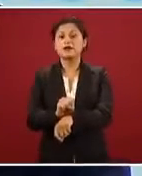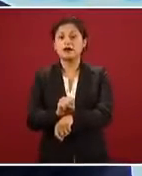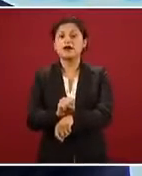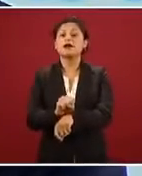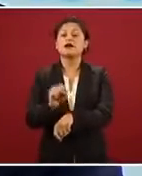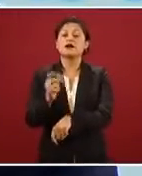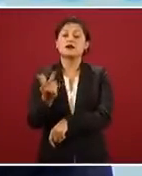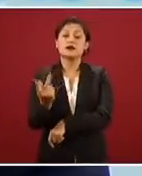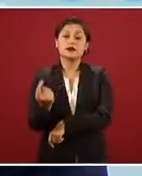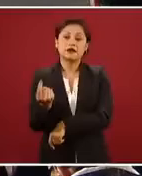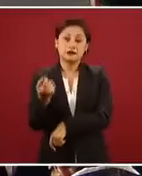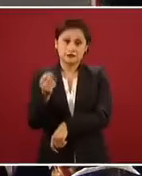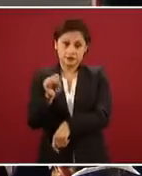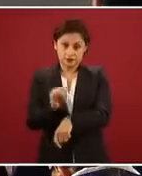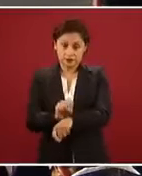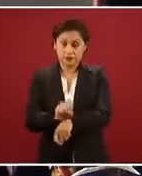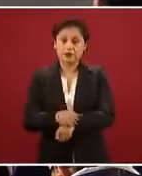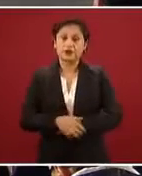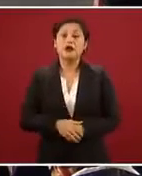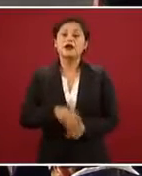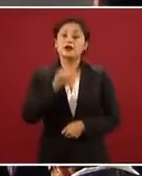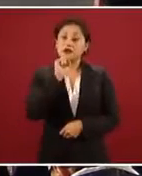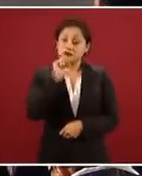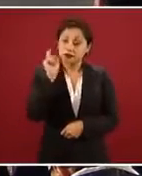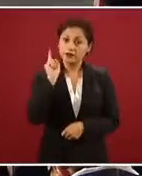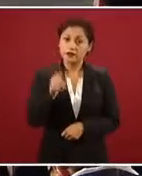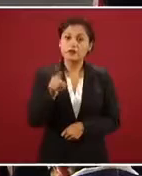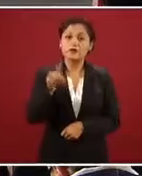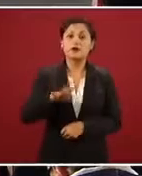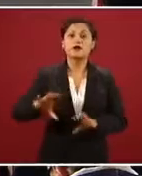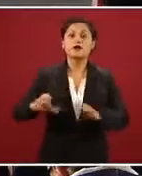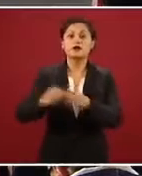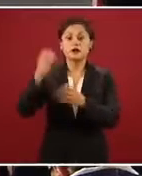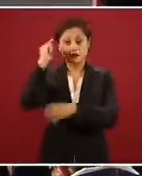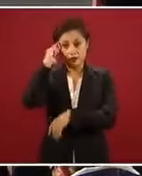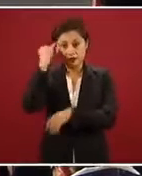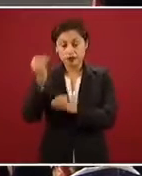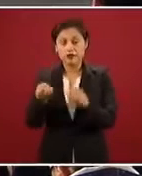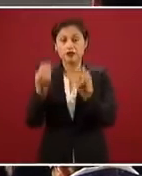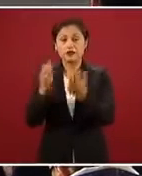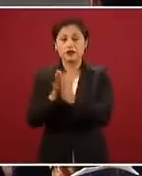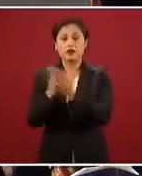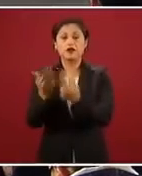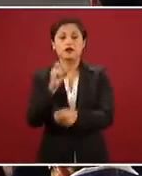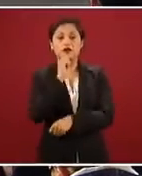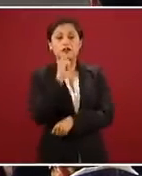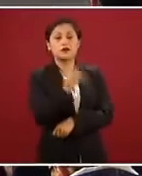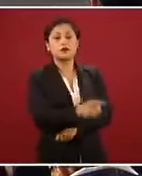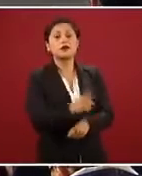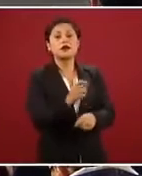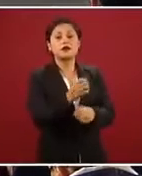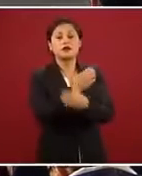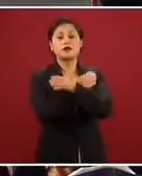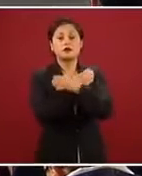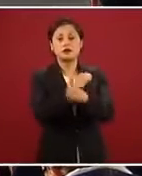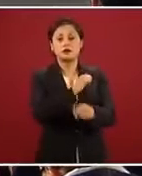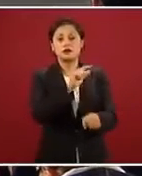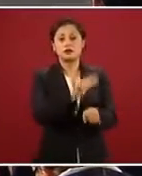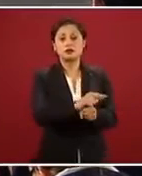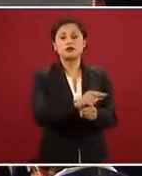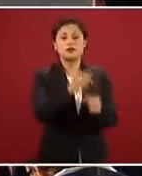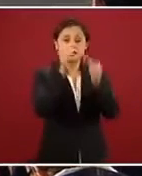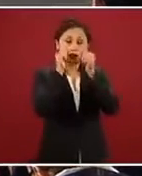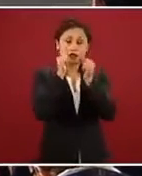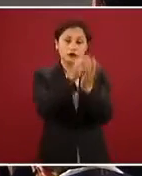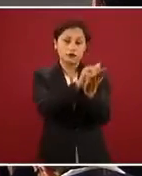telesecundaria. También para educación indígena, educación especial en alfabeto braille y en macrotipo.